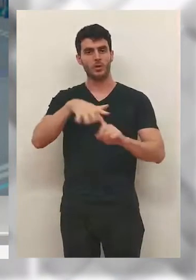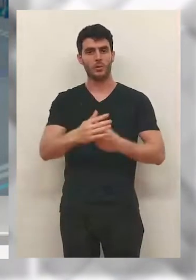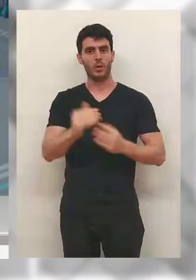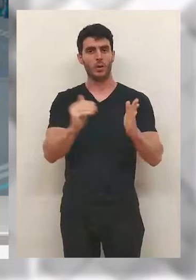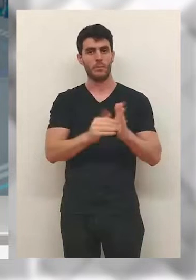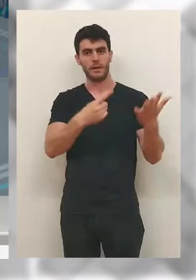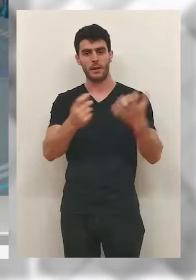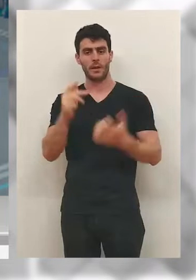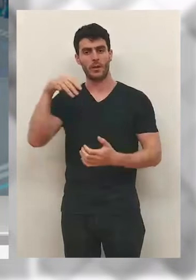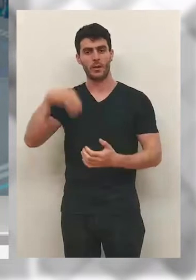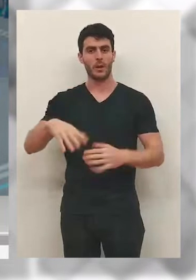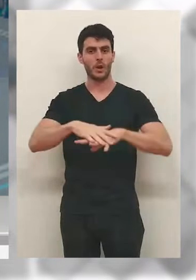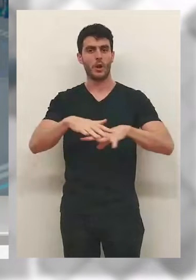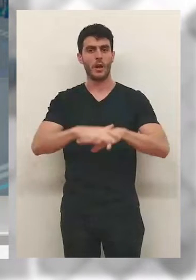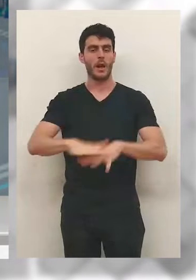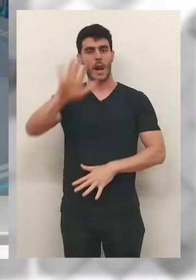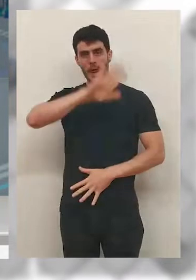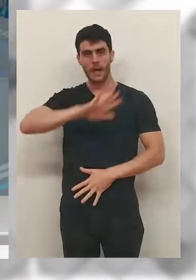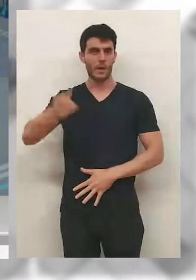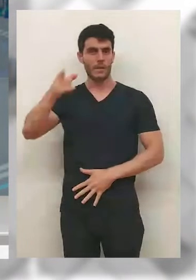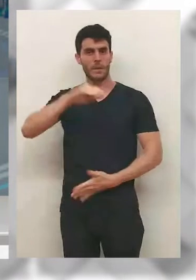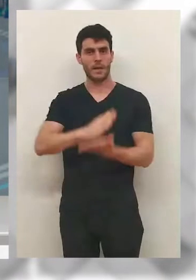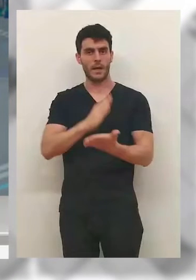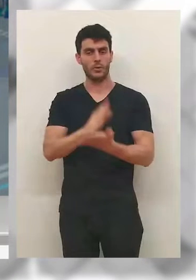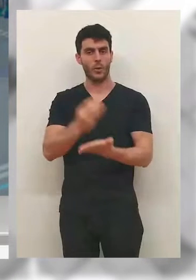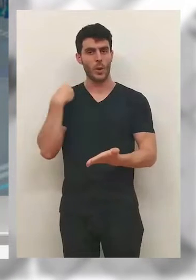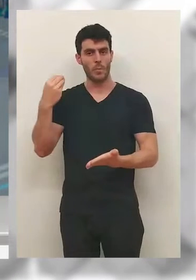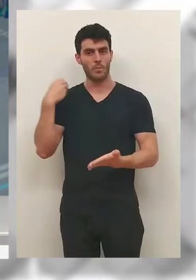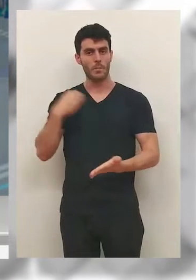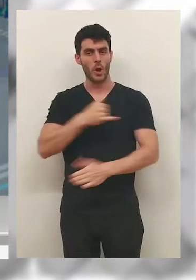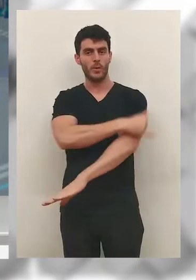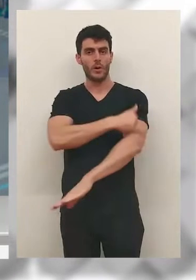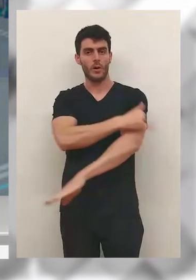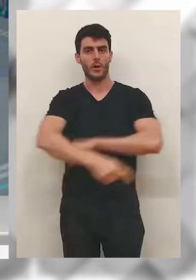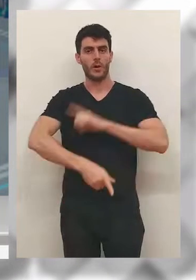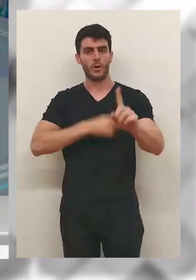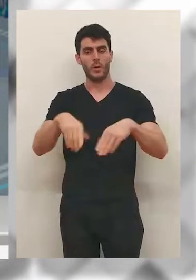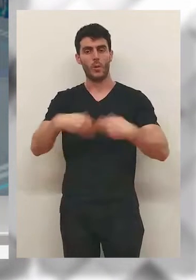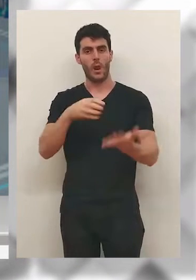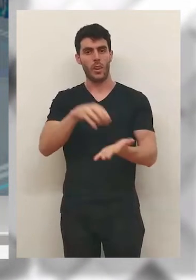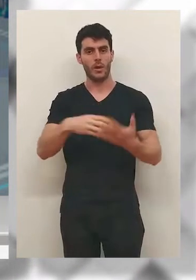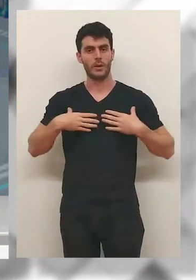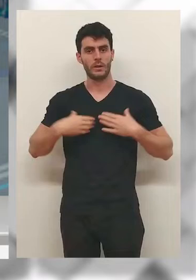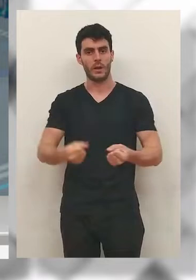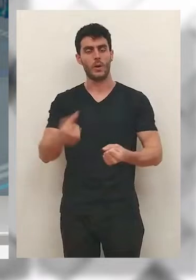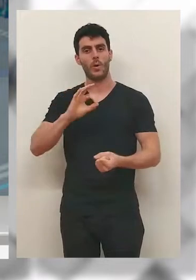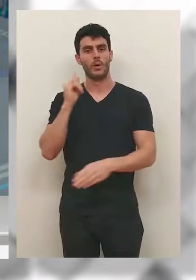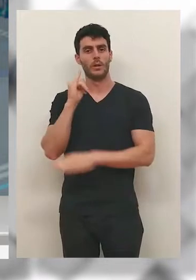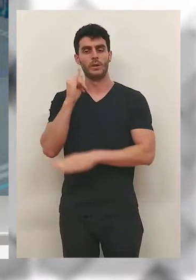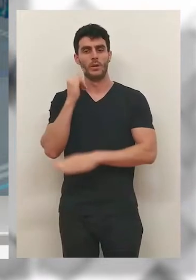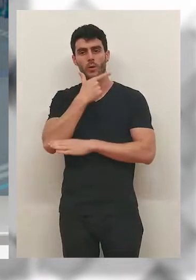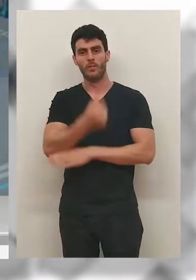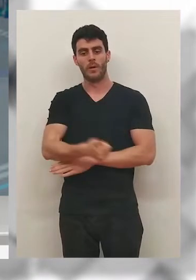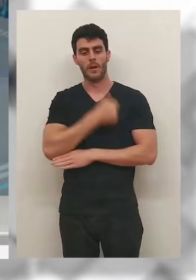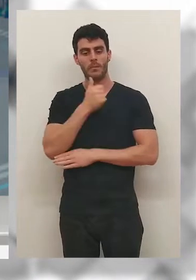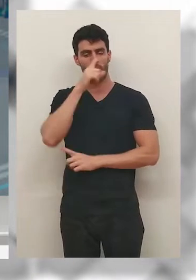parte de un diagnóstico de la situación de los 1.600 kilómetros de la red regional. Y con este estudio en la mano, el Ejecutivo busca facilitar el acceso